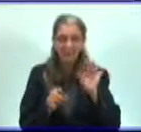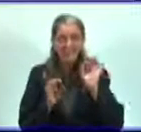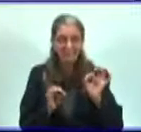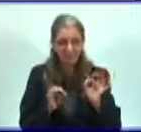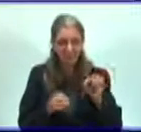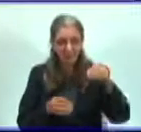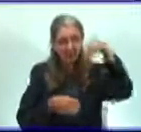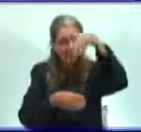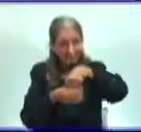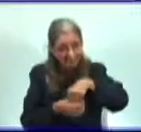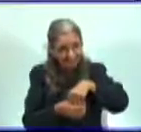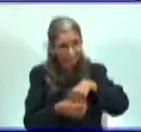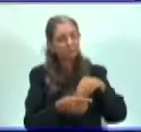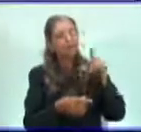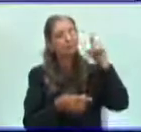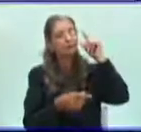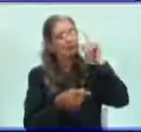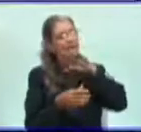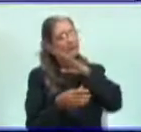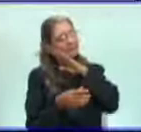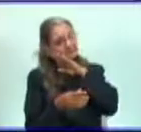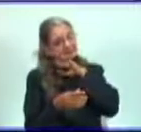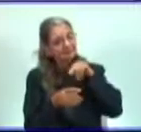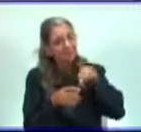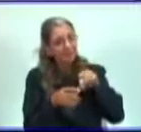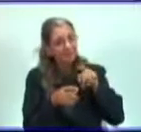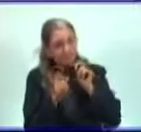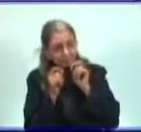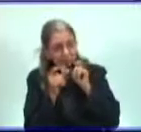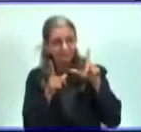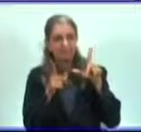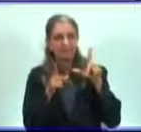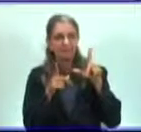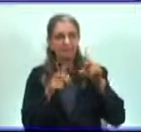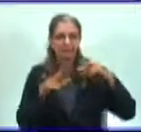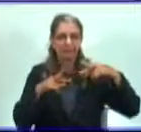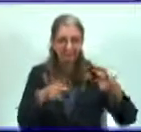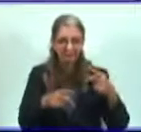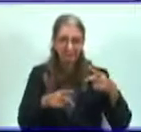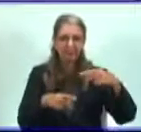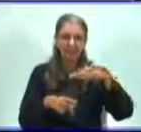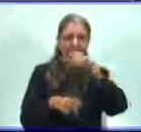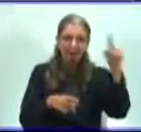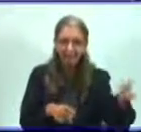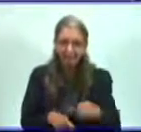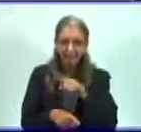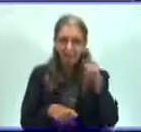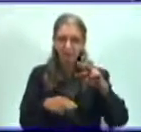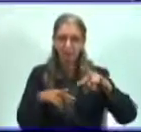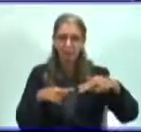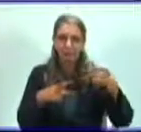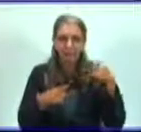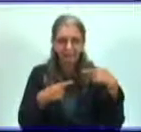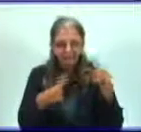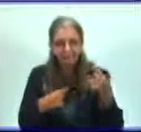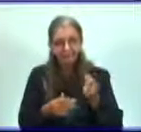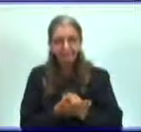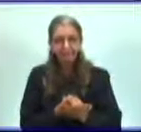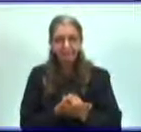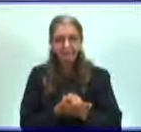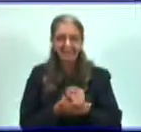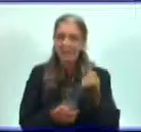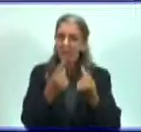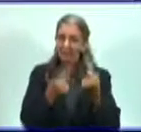desarrollo y a eso se le da el nombre de recuperación de la virulencia, como le ha ocurrido